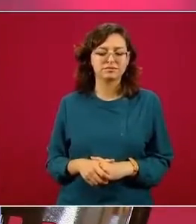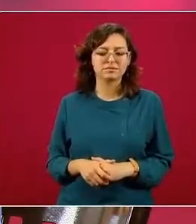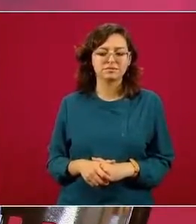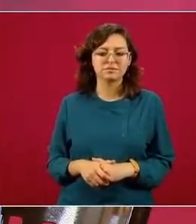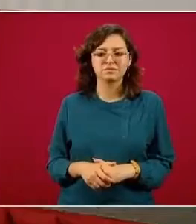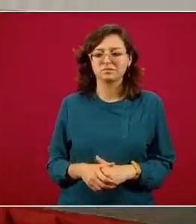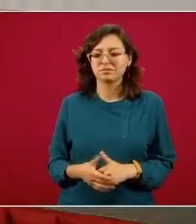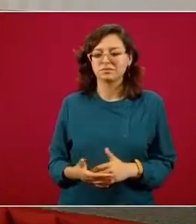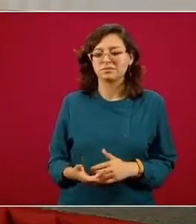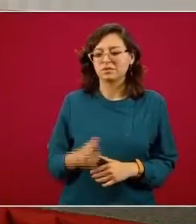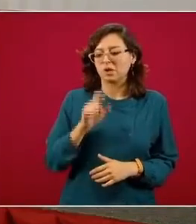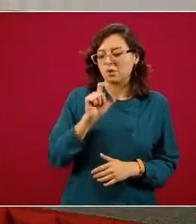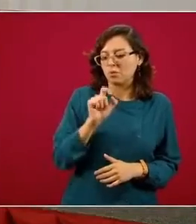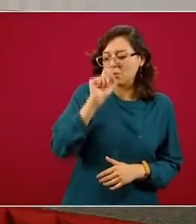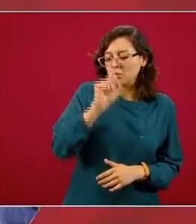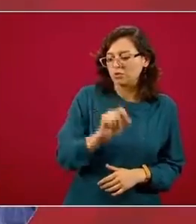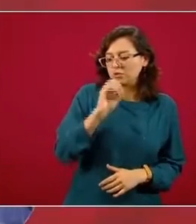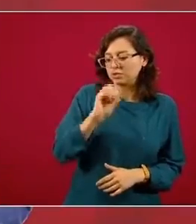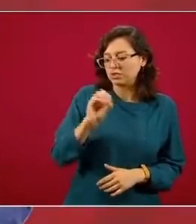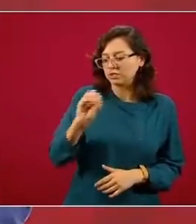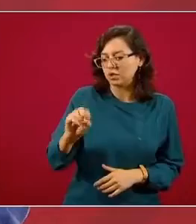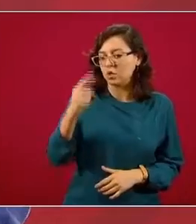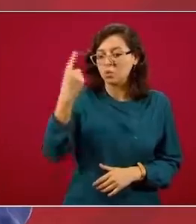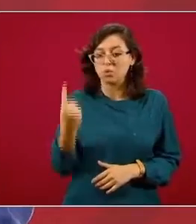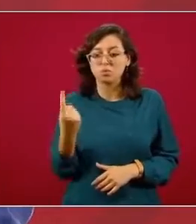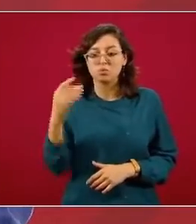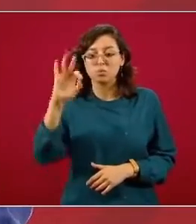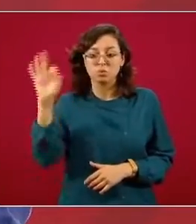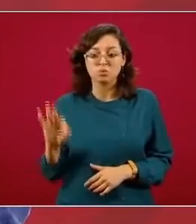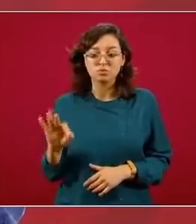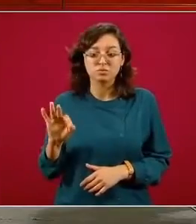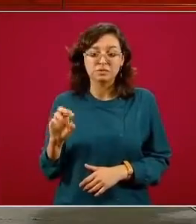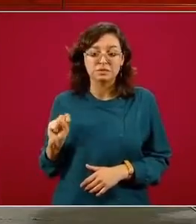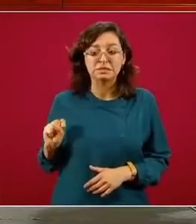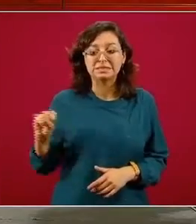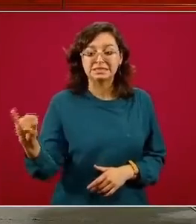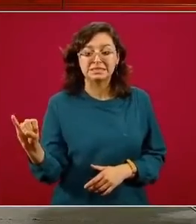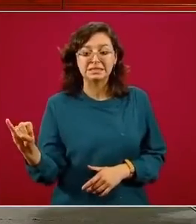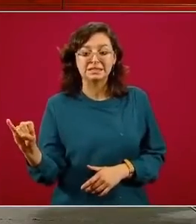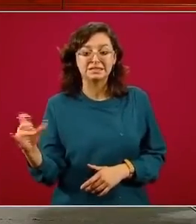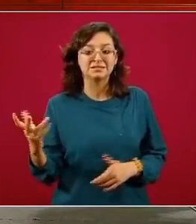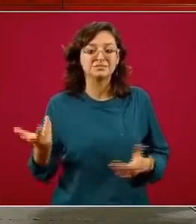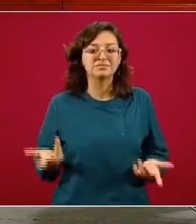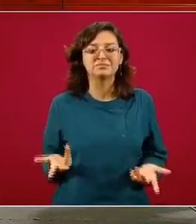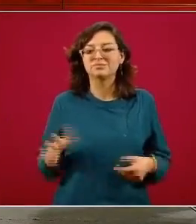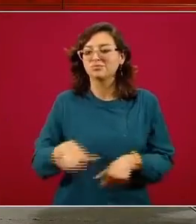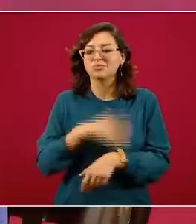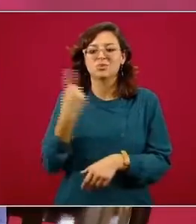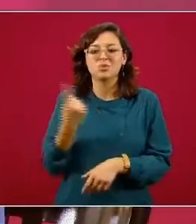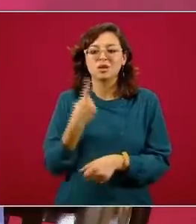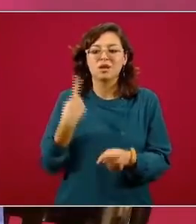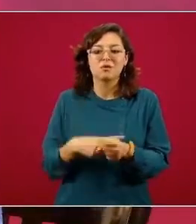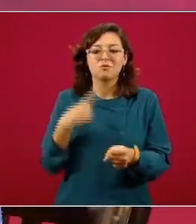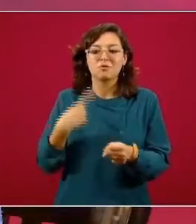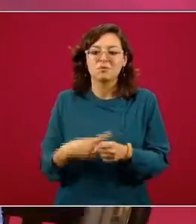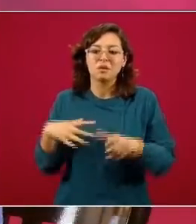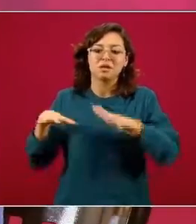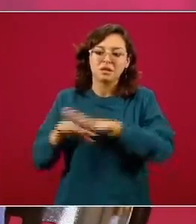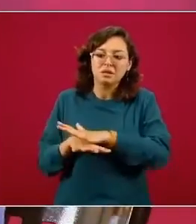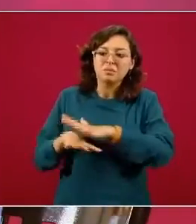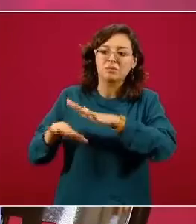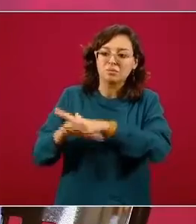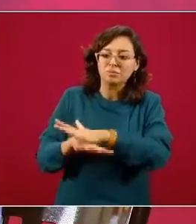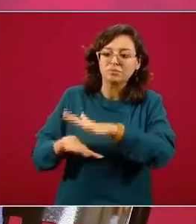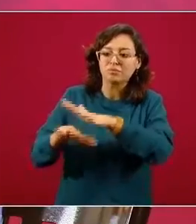punto 000 van a salir positivas porque la incidencia de la enfermedad está